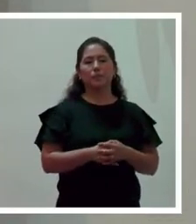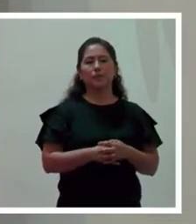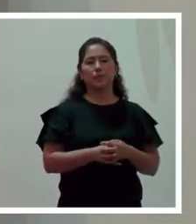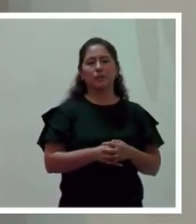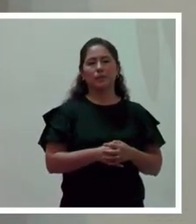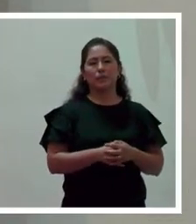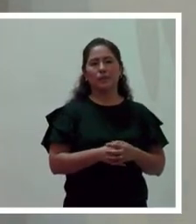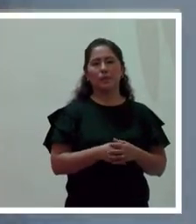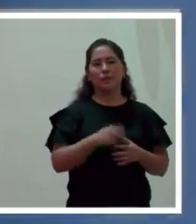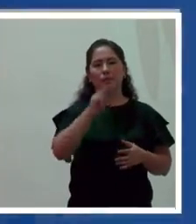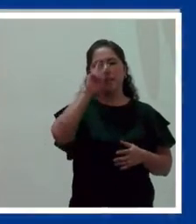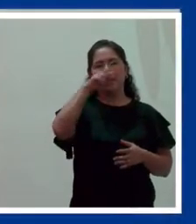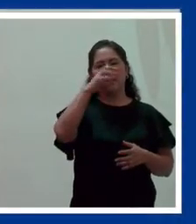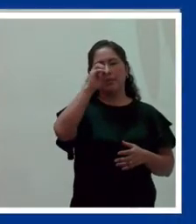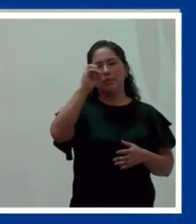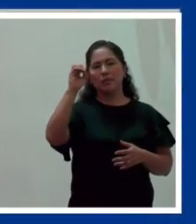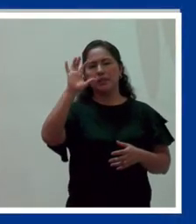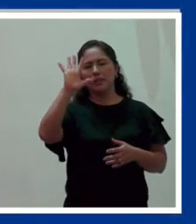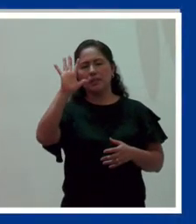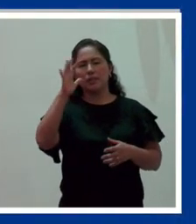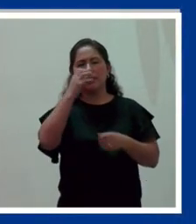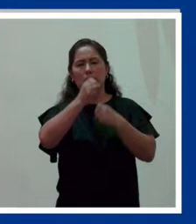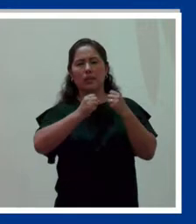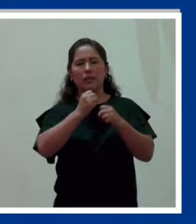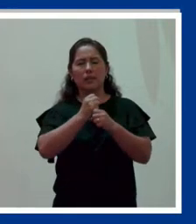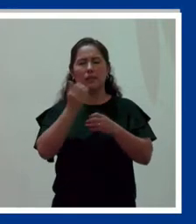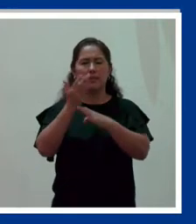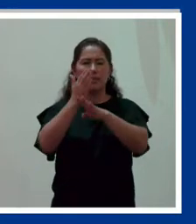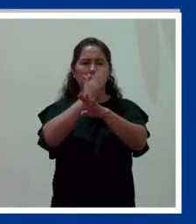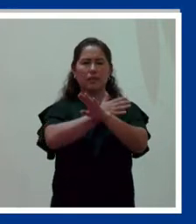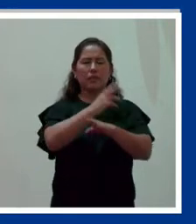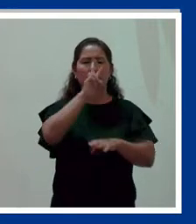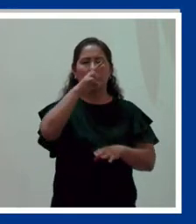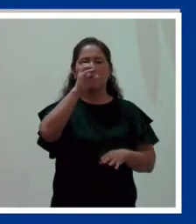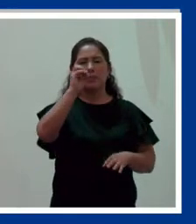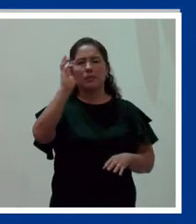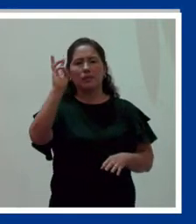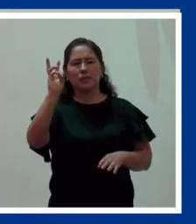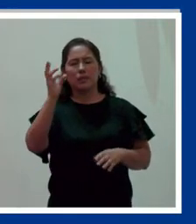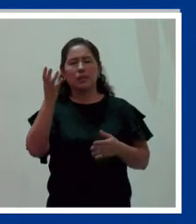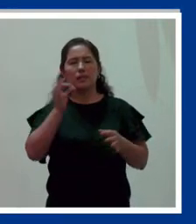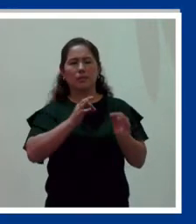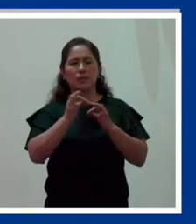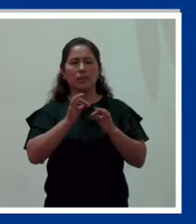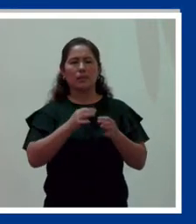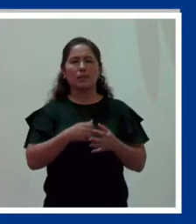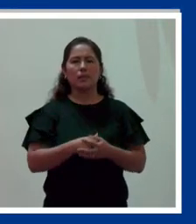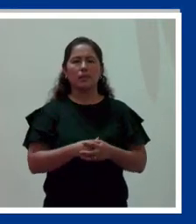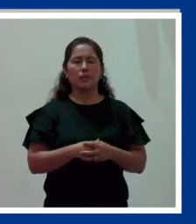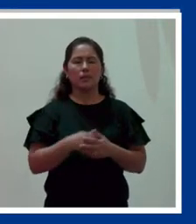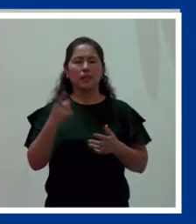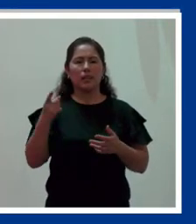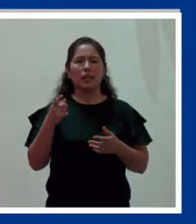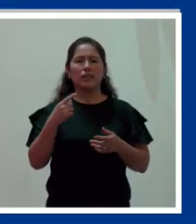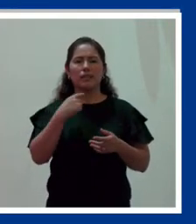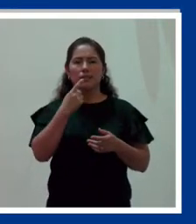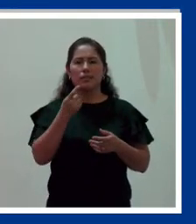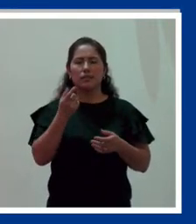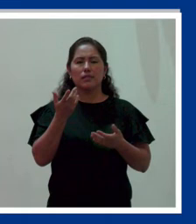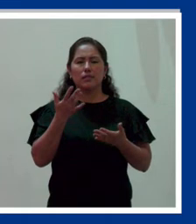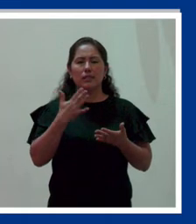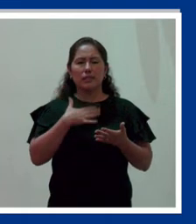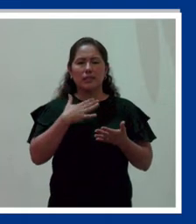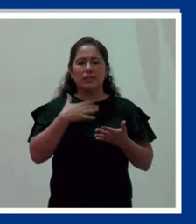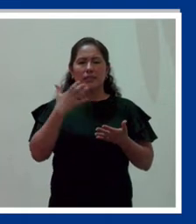2005, nos hablaban del lactario 2006, se lo digo a nivel personal, yo decía a mis